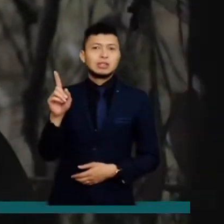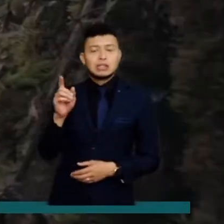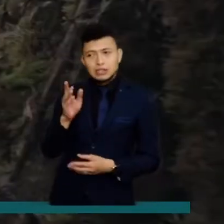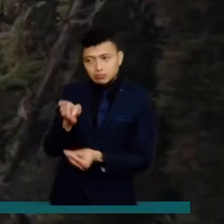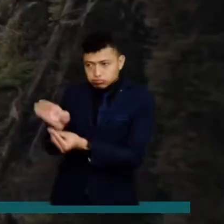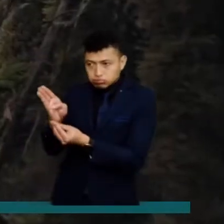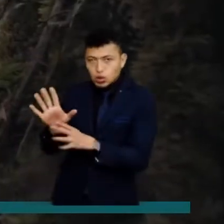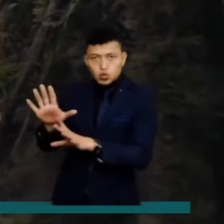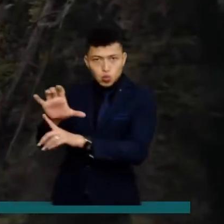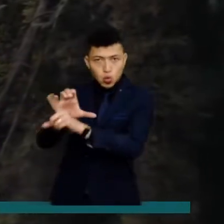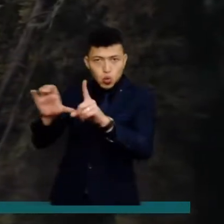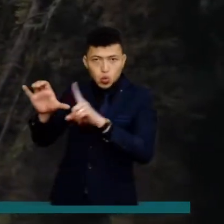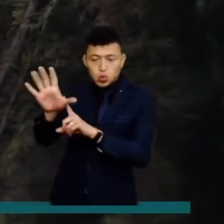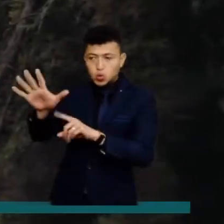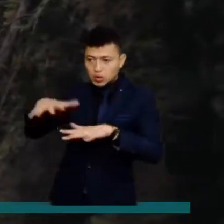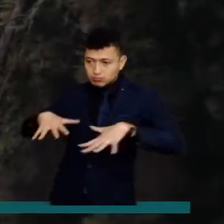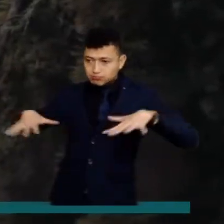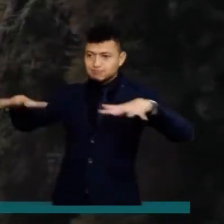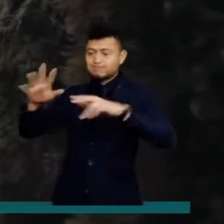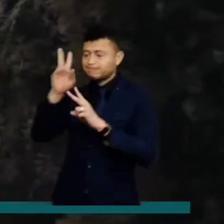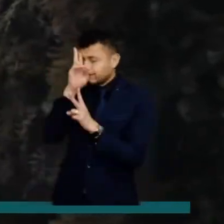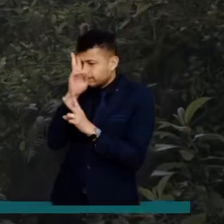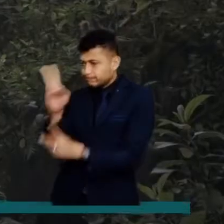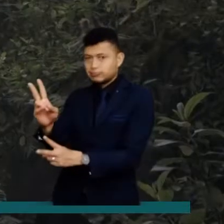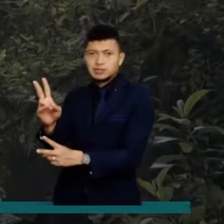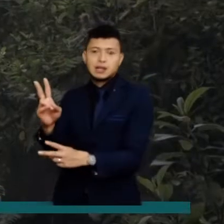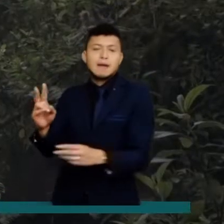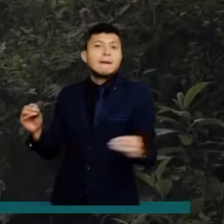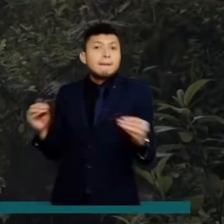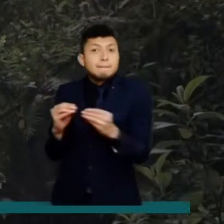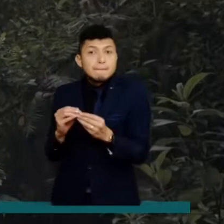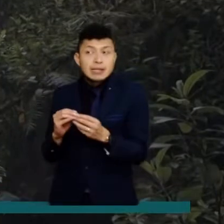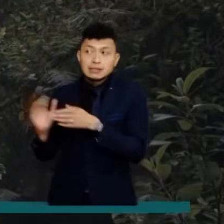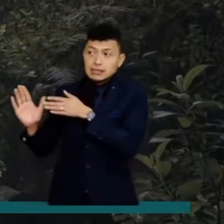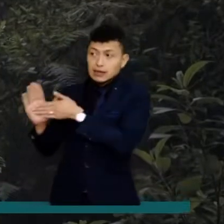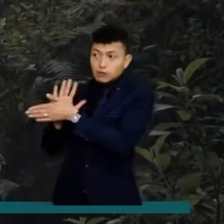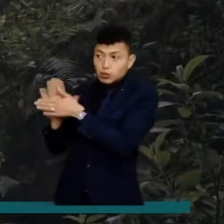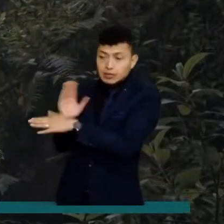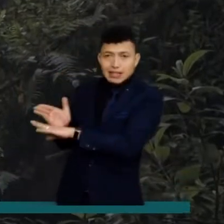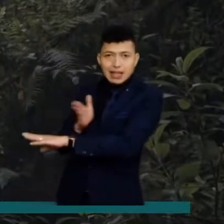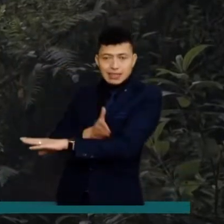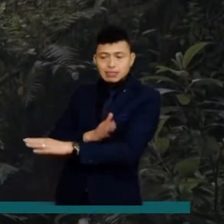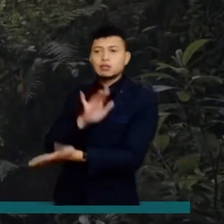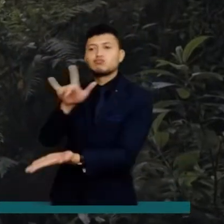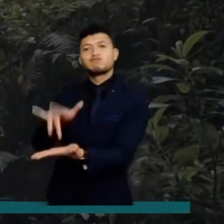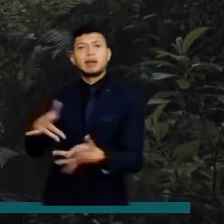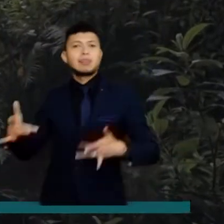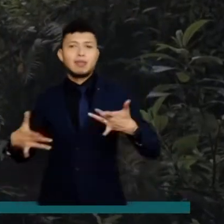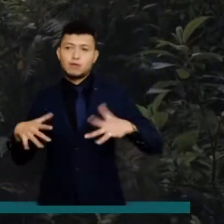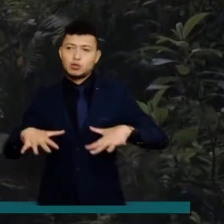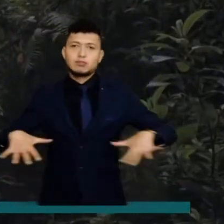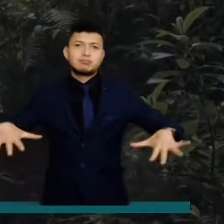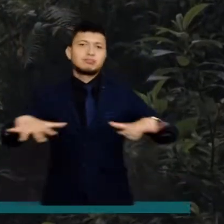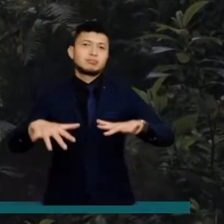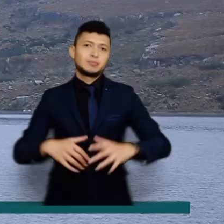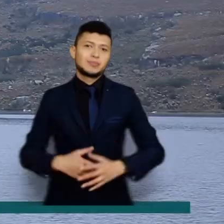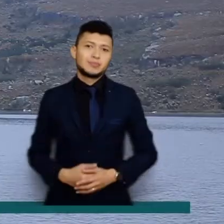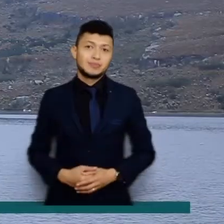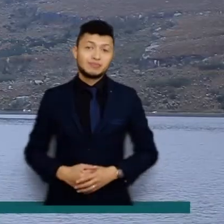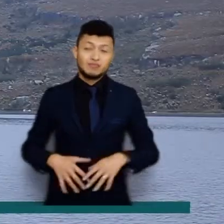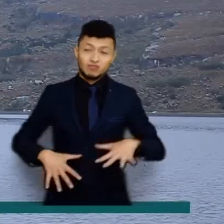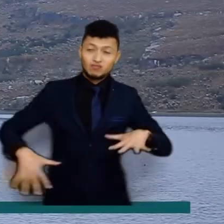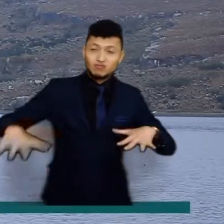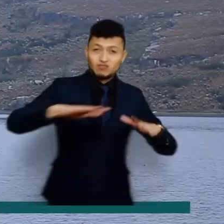las creencias culturales del entorno que está visitando, informarse antes de su visita y disfrutar de cada uno de los entornos.